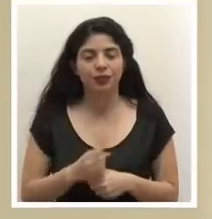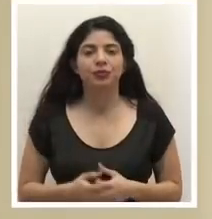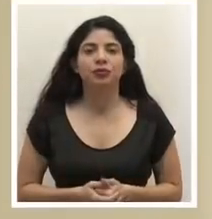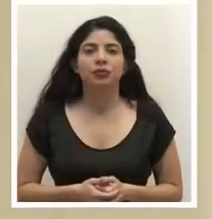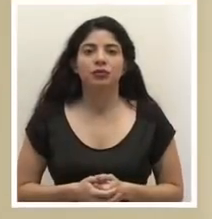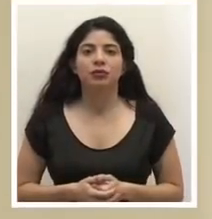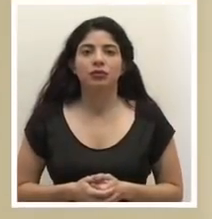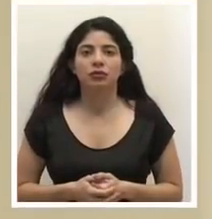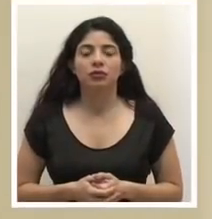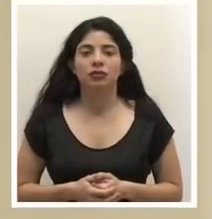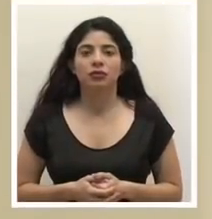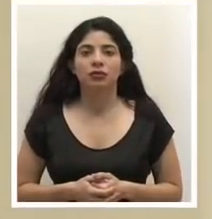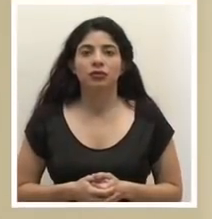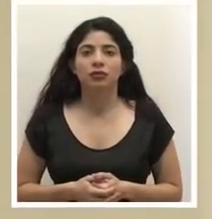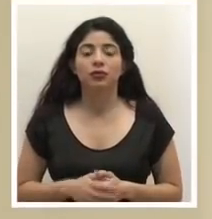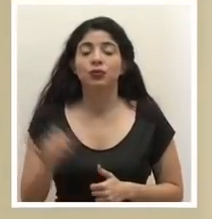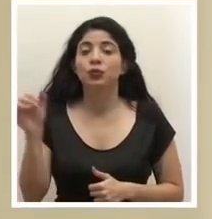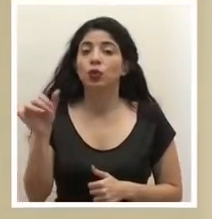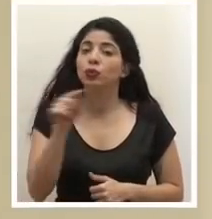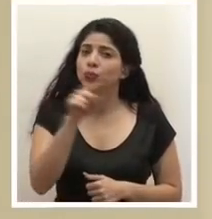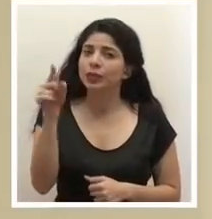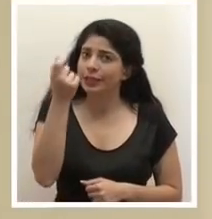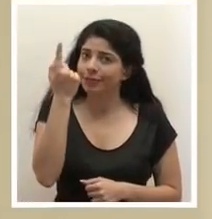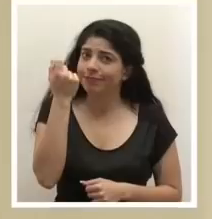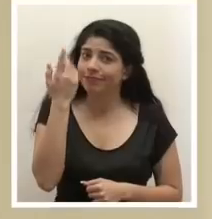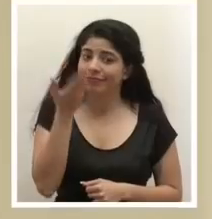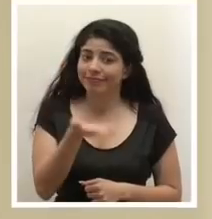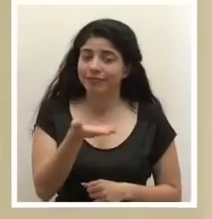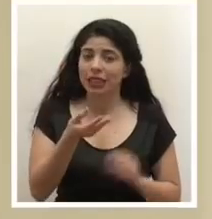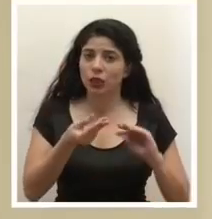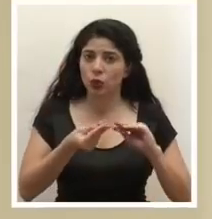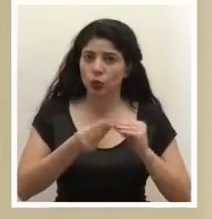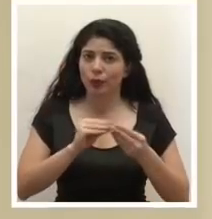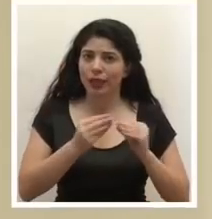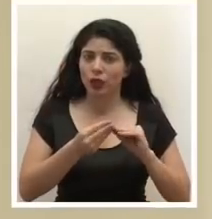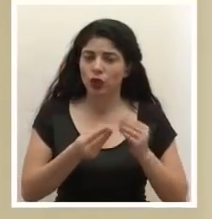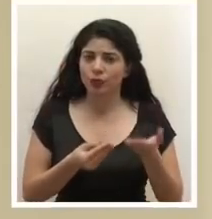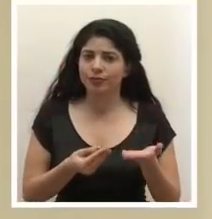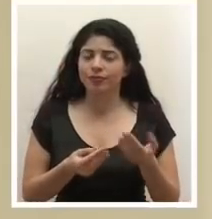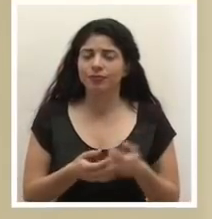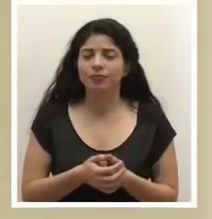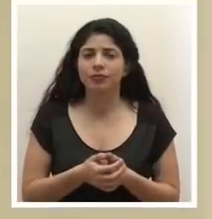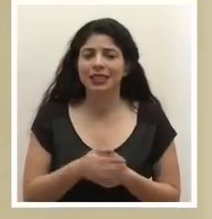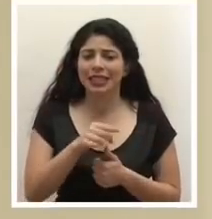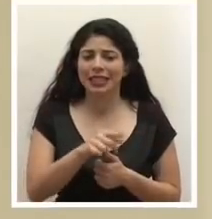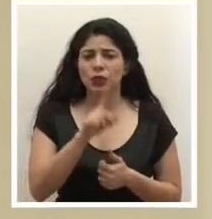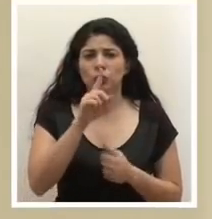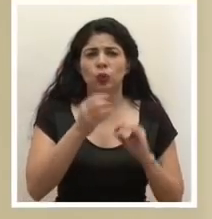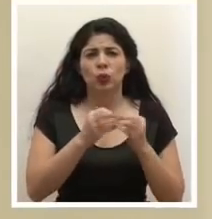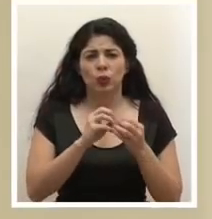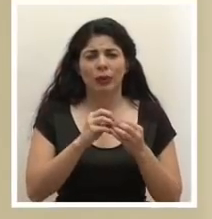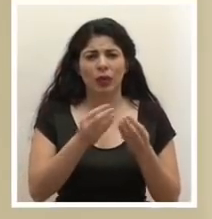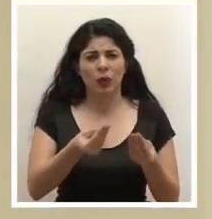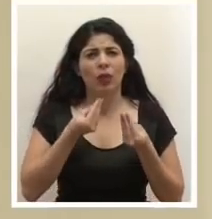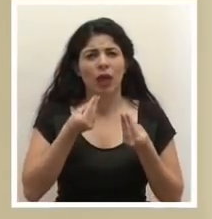Como ustedes comprenderán, esta cifra es una cifra bastante